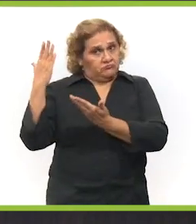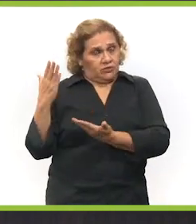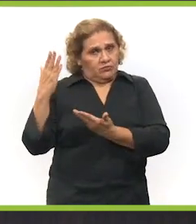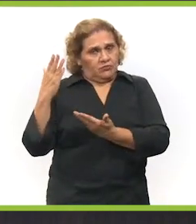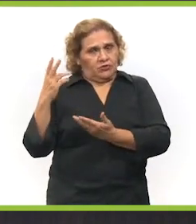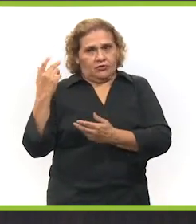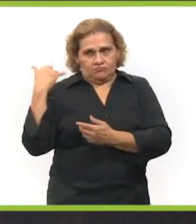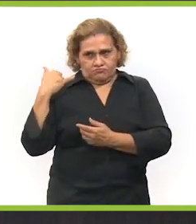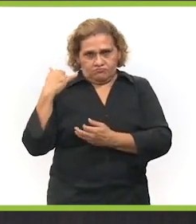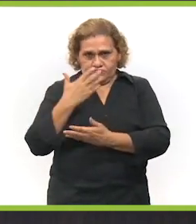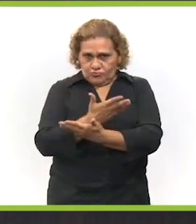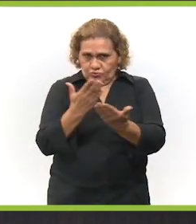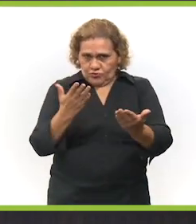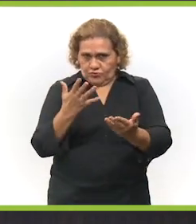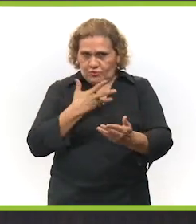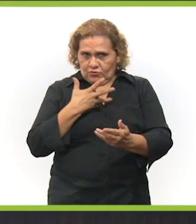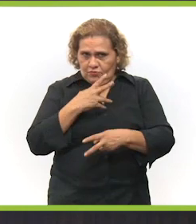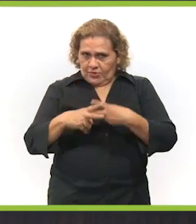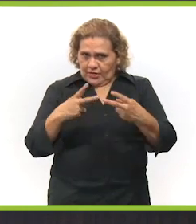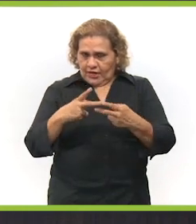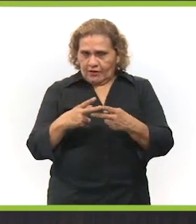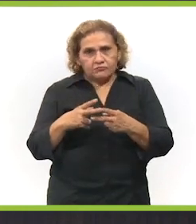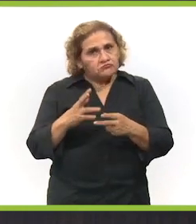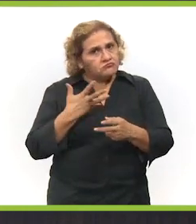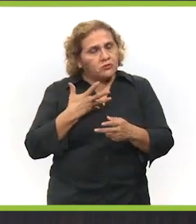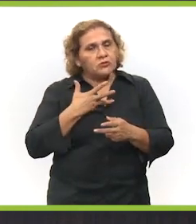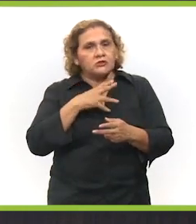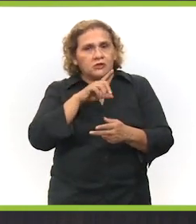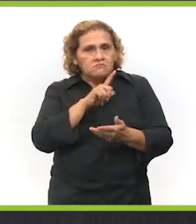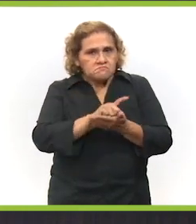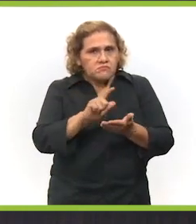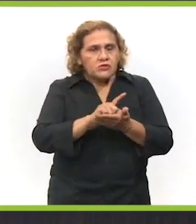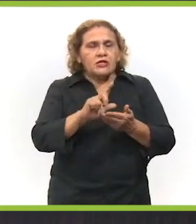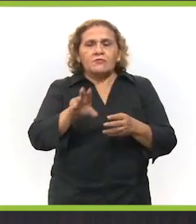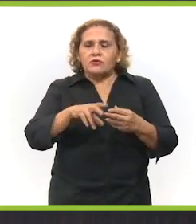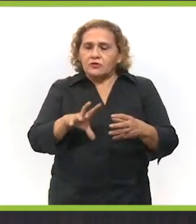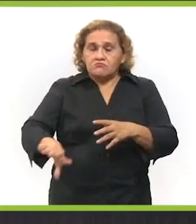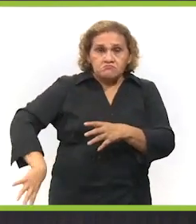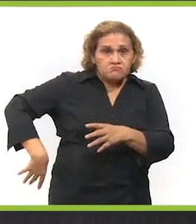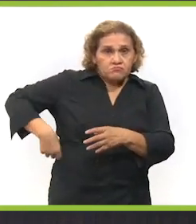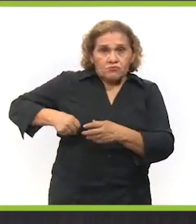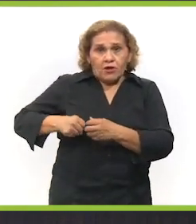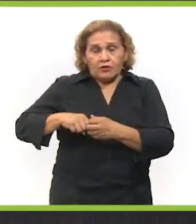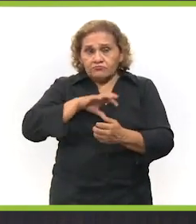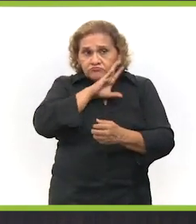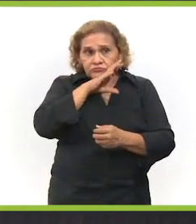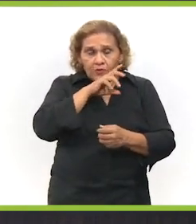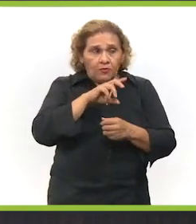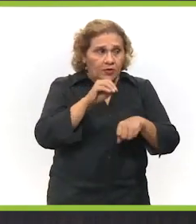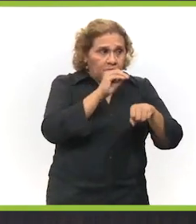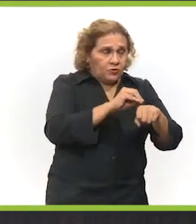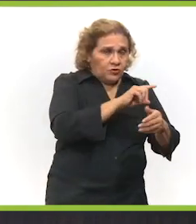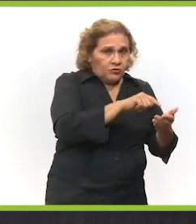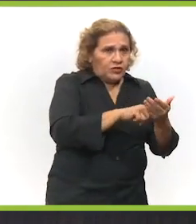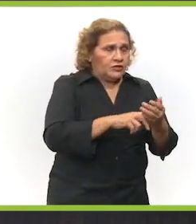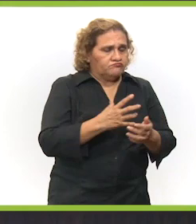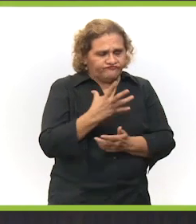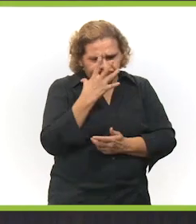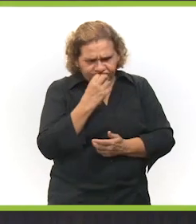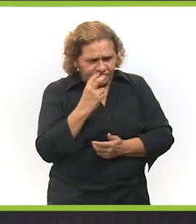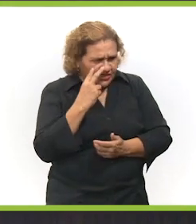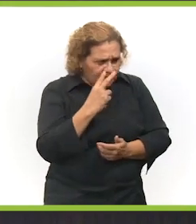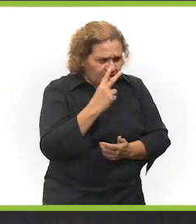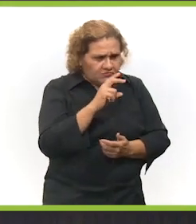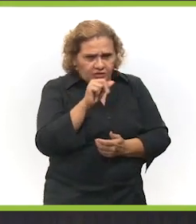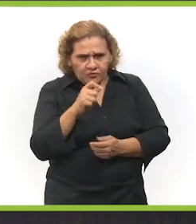a todos los yucatecos es que cuando vayamos a las playas, pues tenemos que ser limpios y la basura que generemos, ponerla en una bolsa y depositarla en los